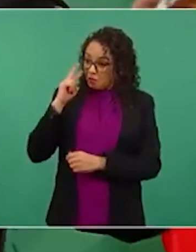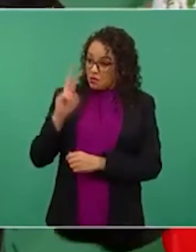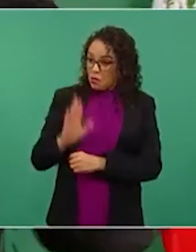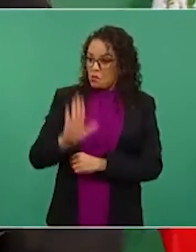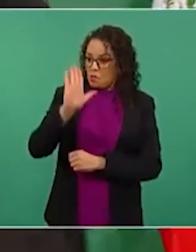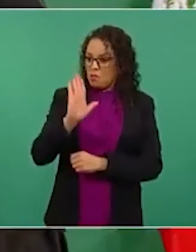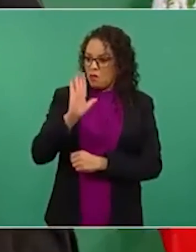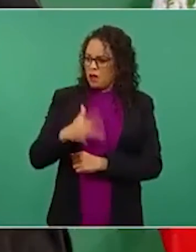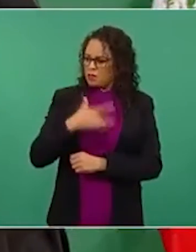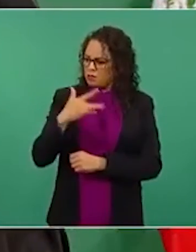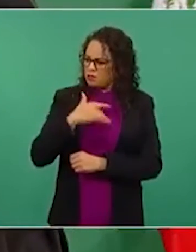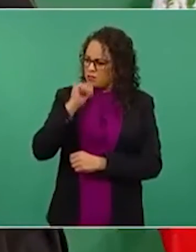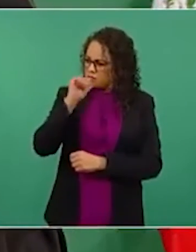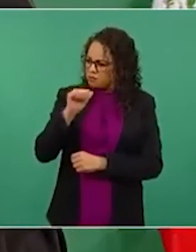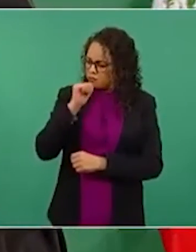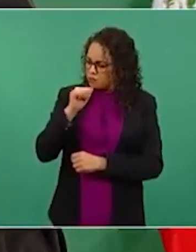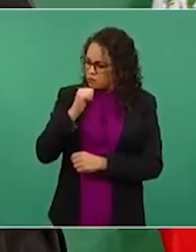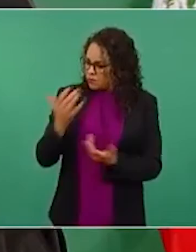ajeno,